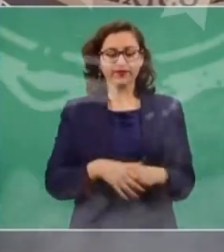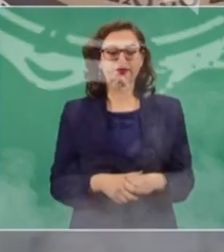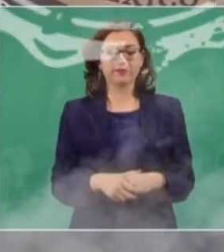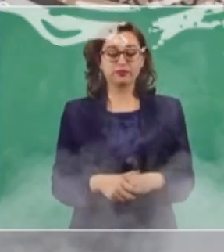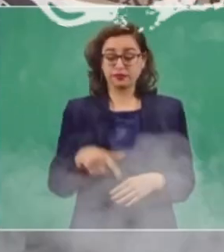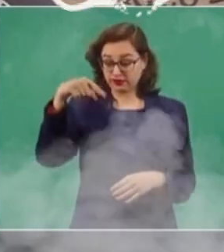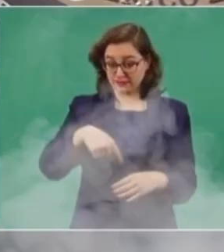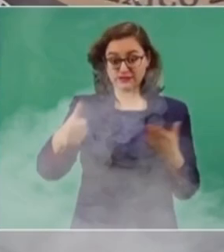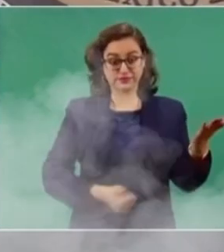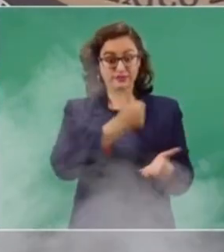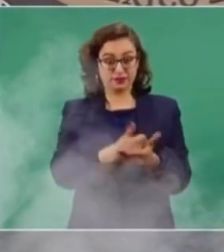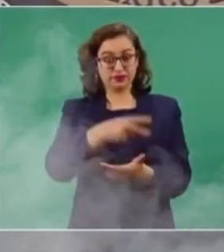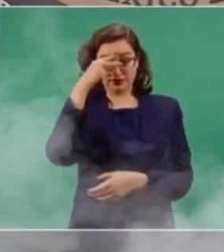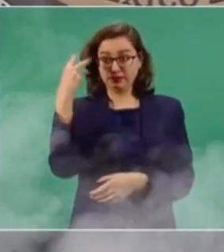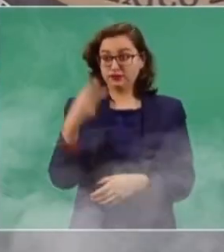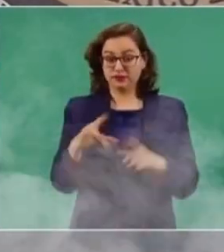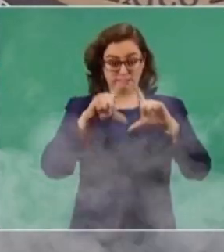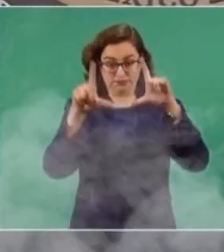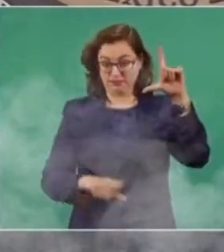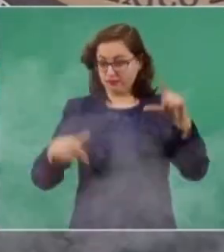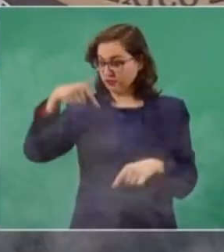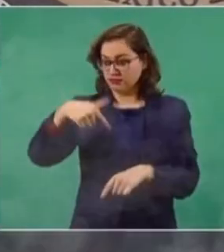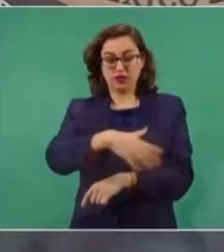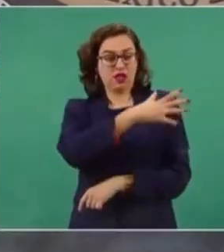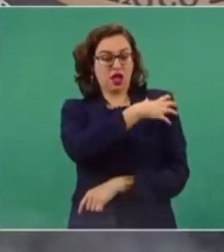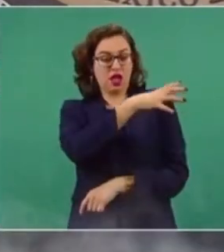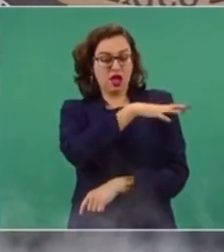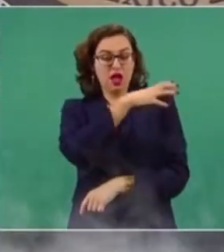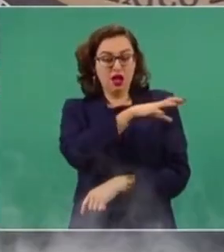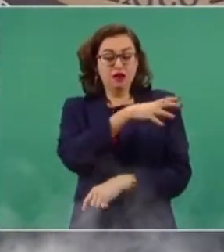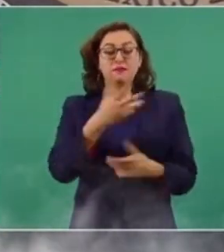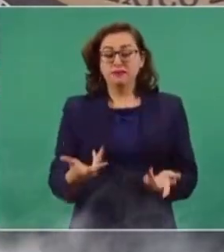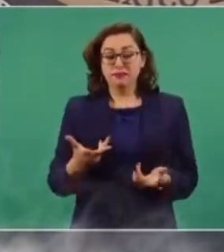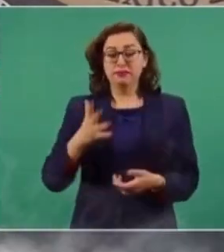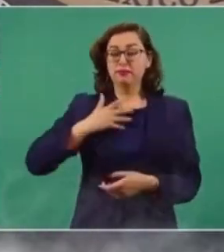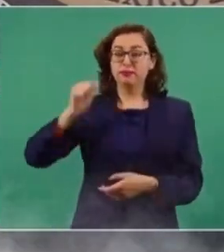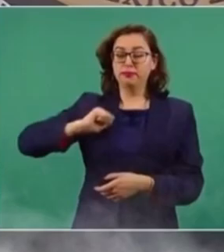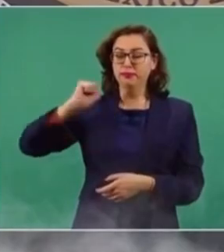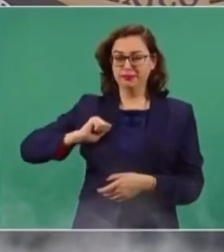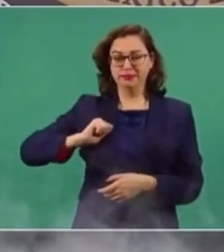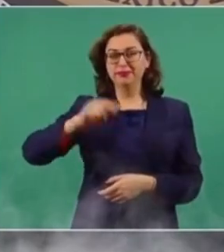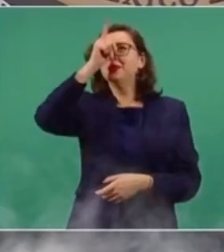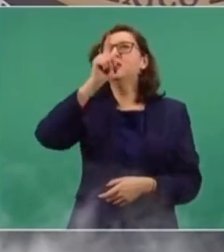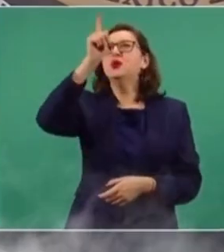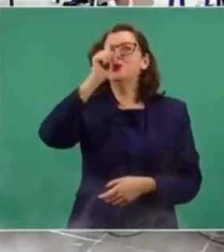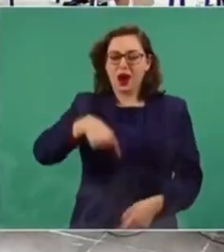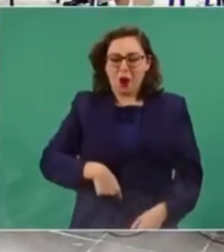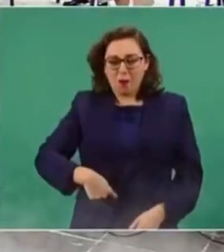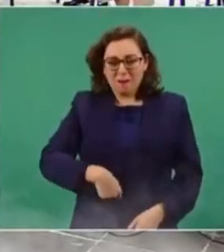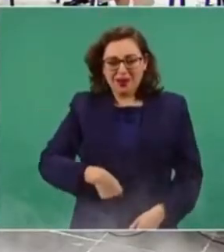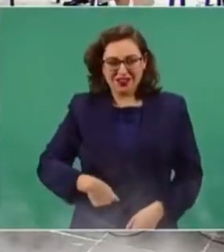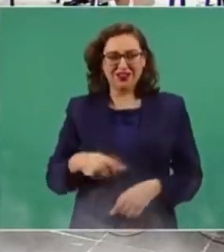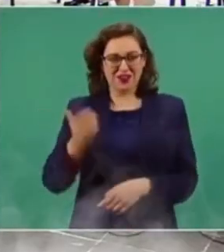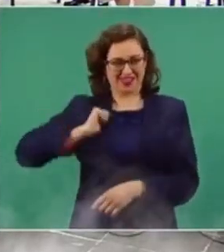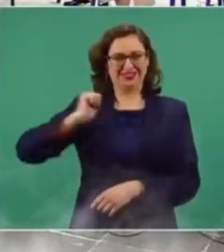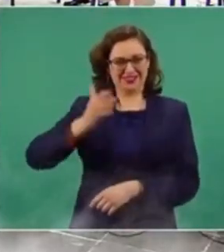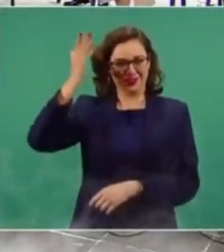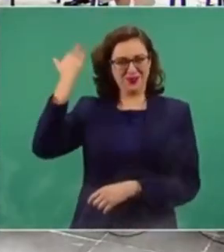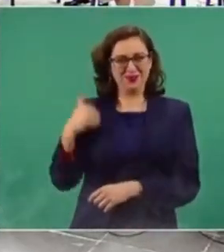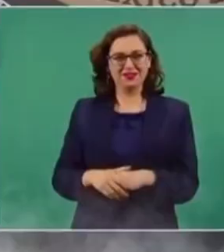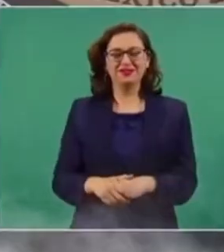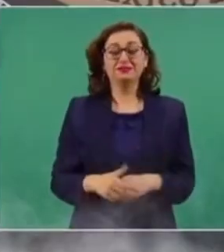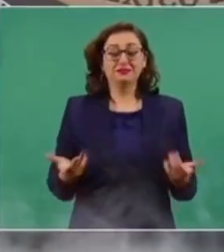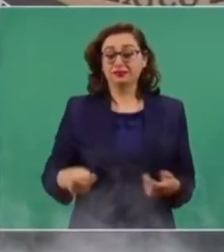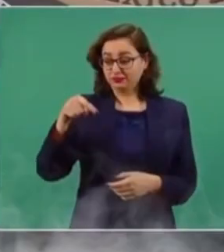Y aquí en la ciudad, en la capital de la república, en la que los aztecas llamaban el ombligo de la luna, gobierna una mujer excepcional,